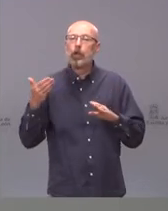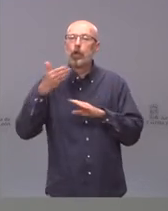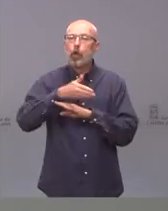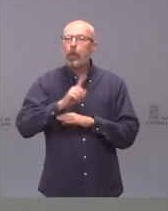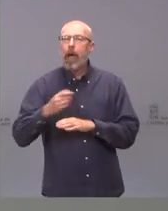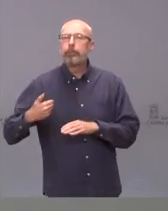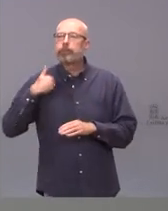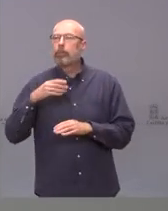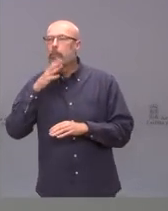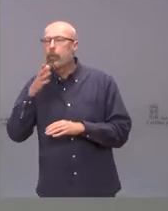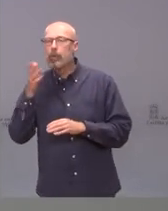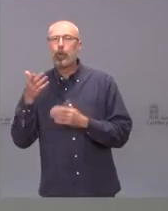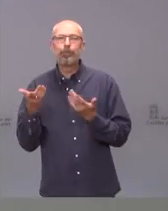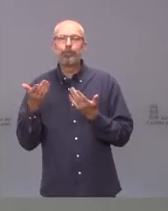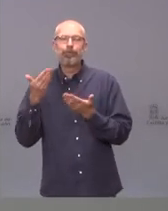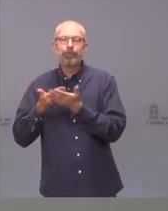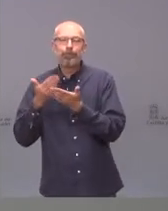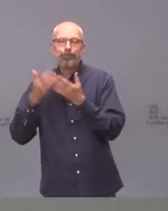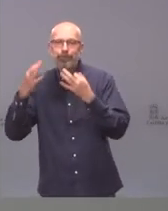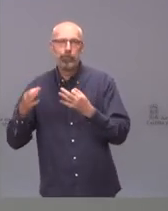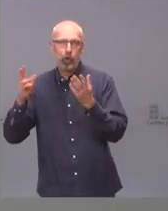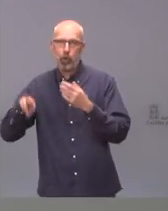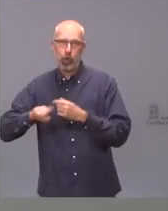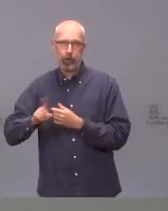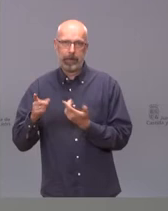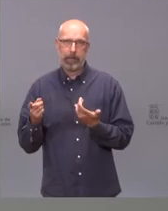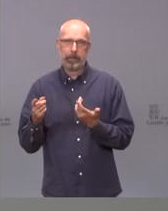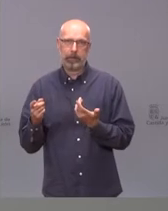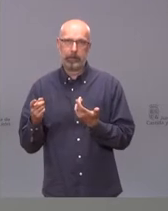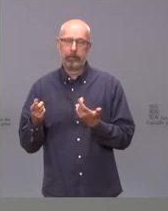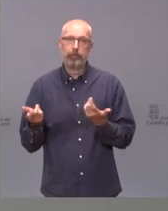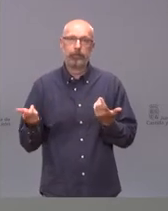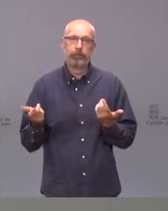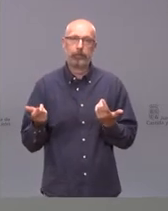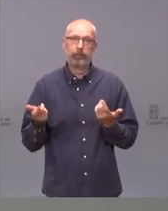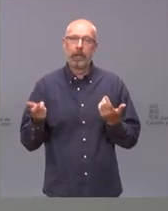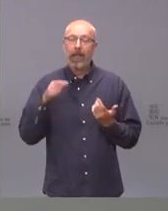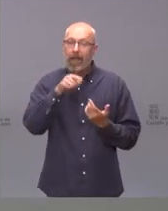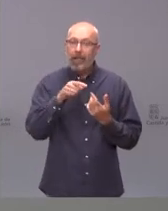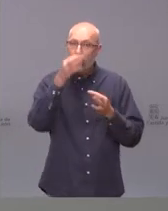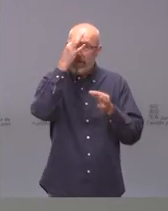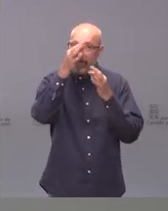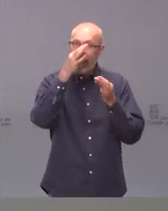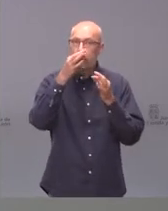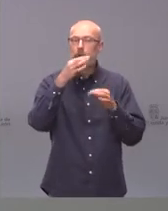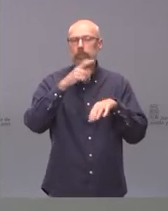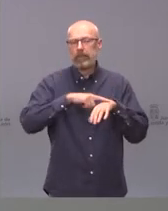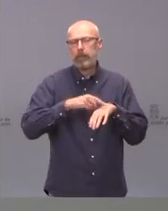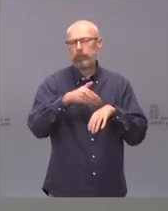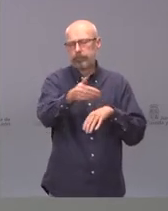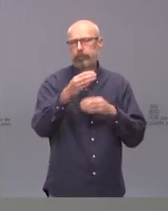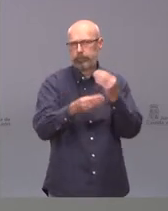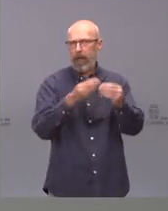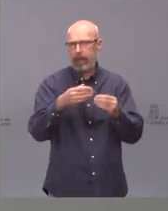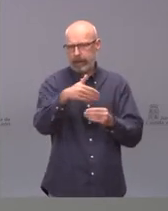este o algo superior tenga que ver más con estas segundas medidas. Esas evaluaciones se irán haciendo con el tiempo, pero no